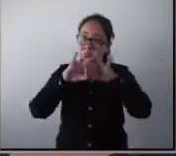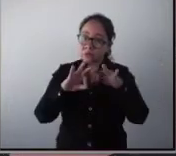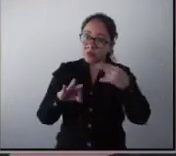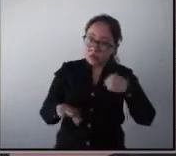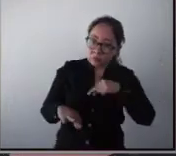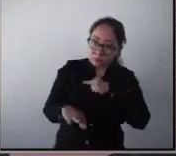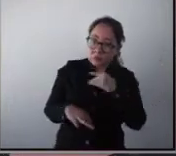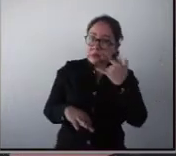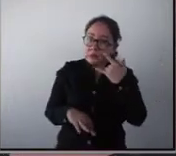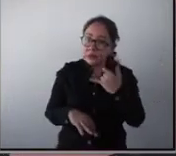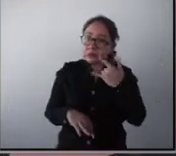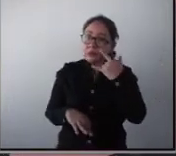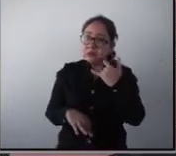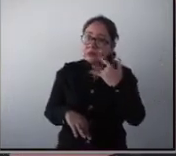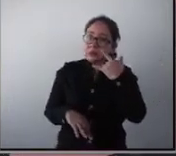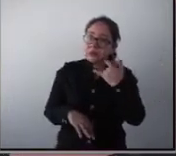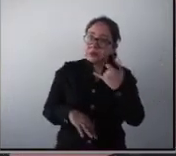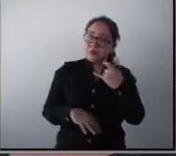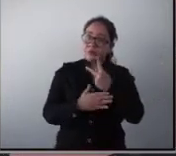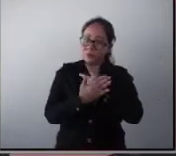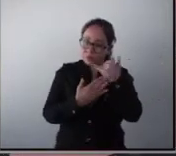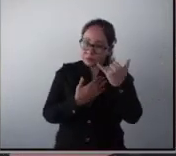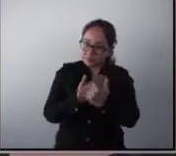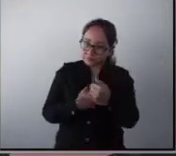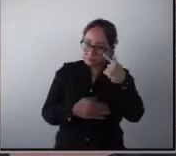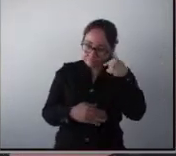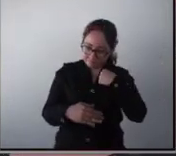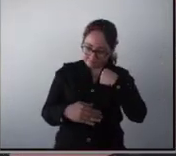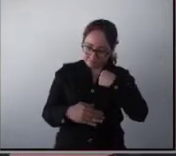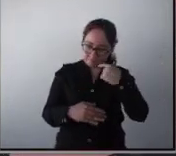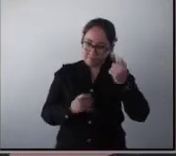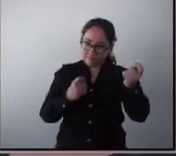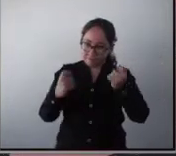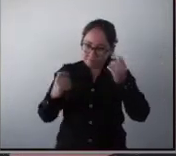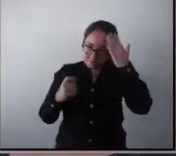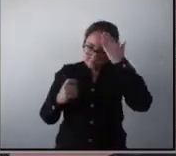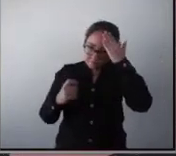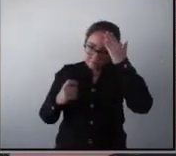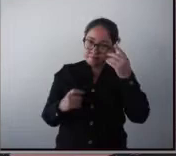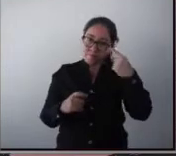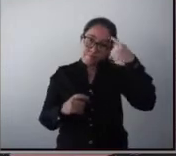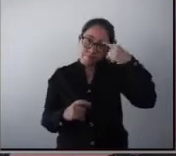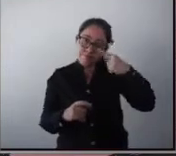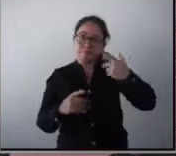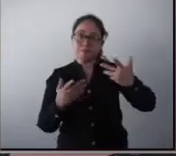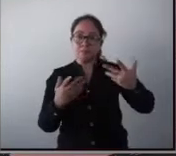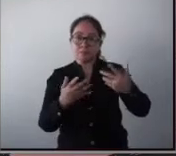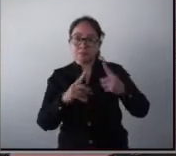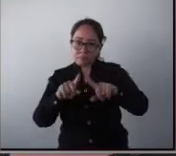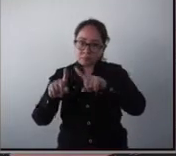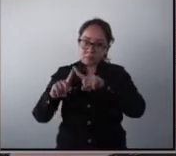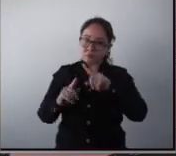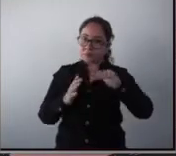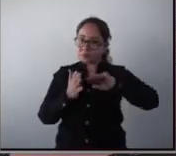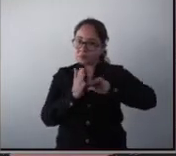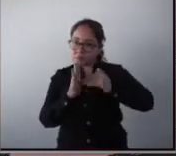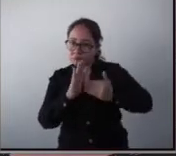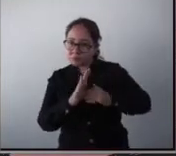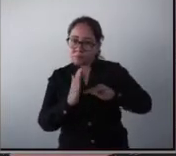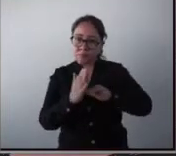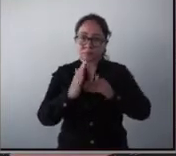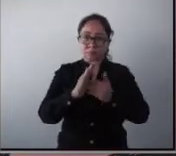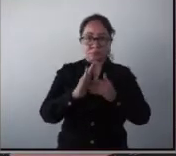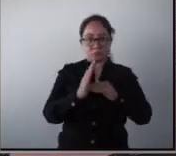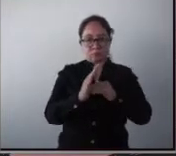o el proyecto que yo estoy encabezando es que hagamos estrategias estimulando